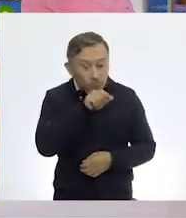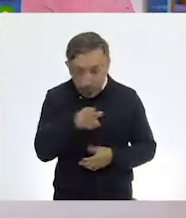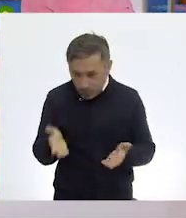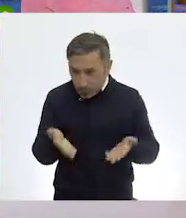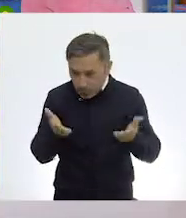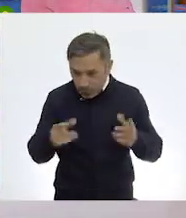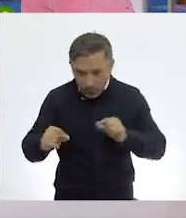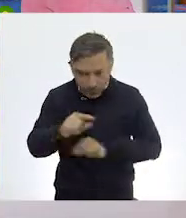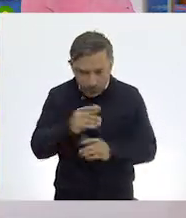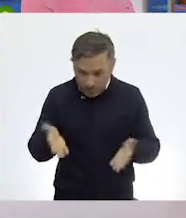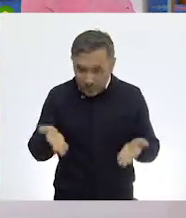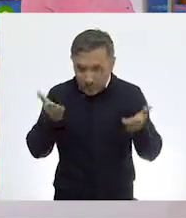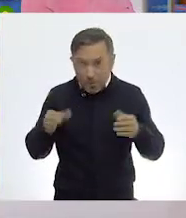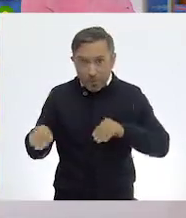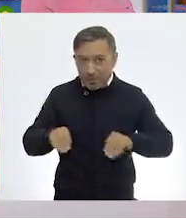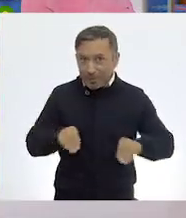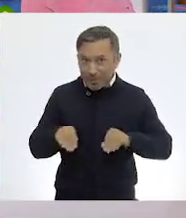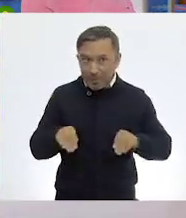¡Vamos a movernos!